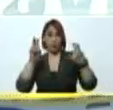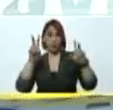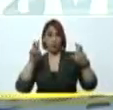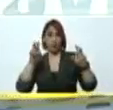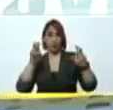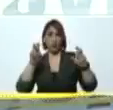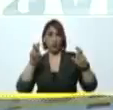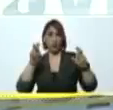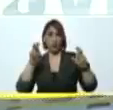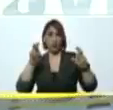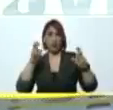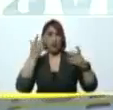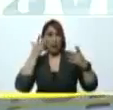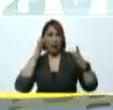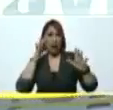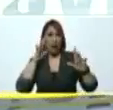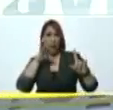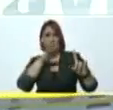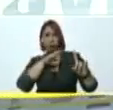serán manipuladas,